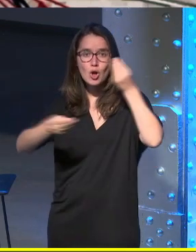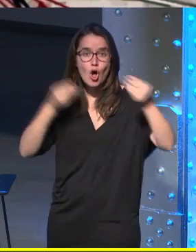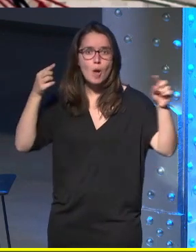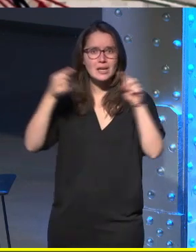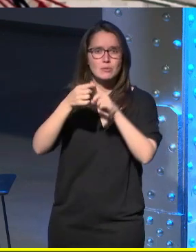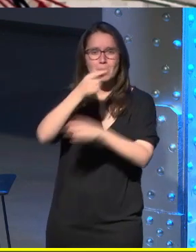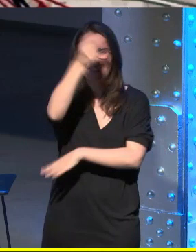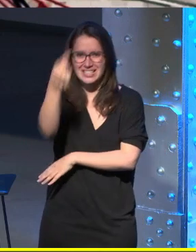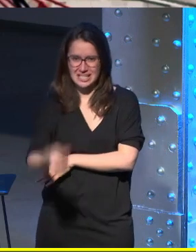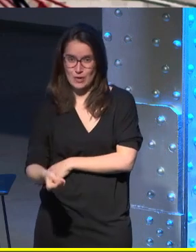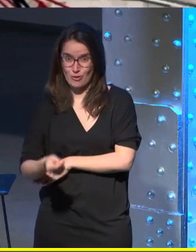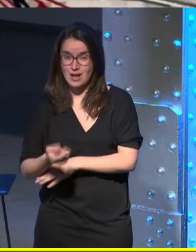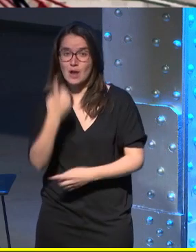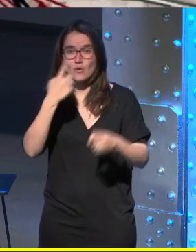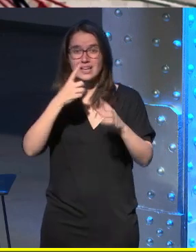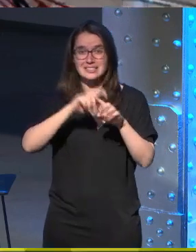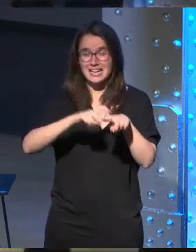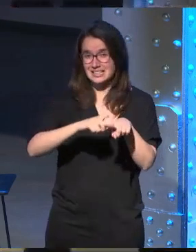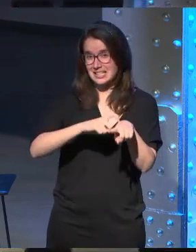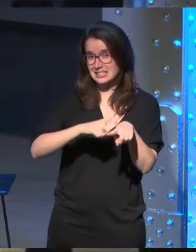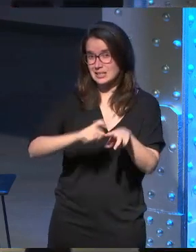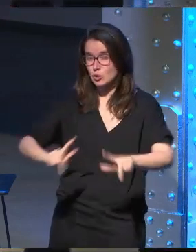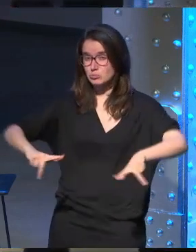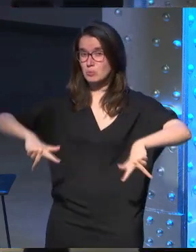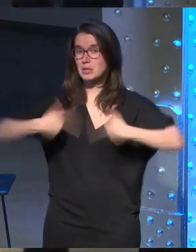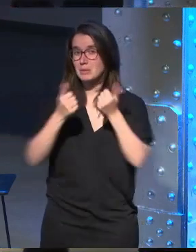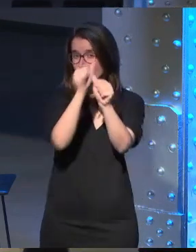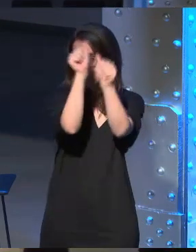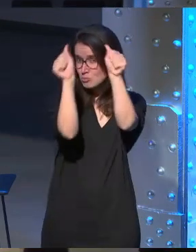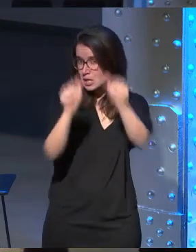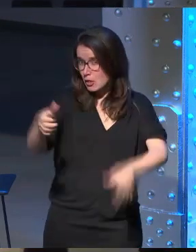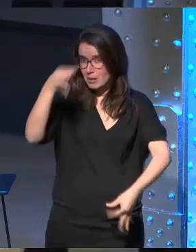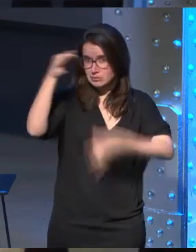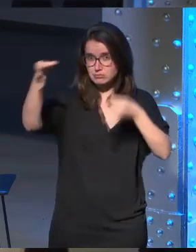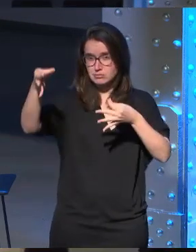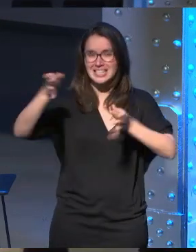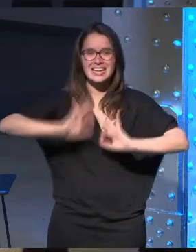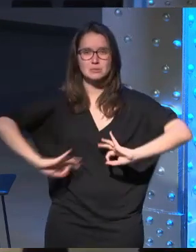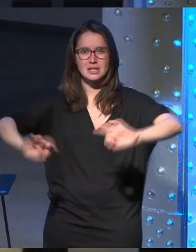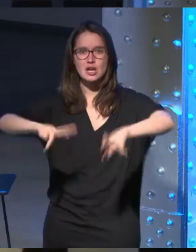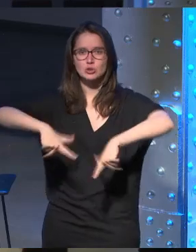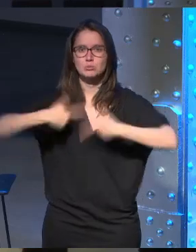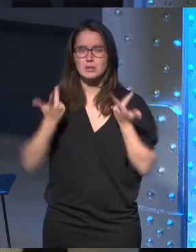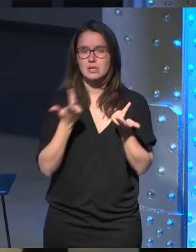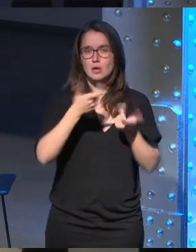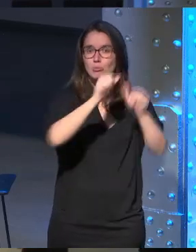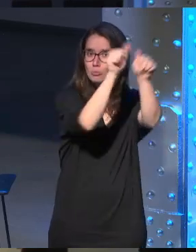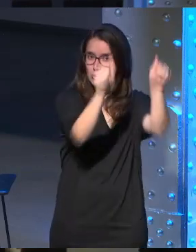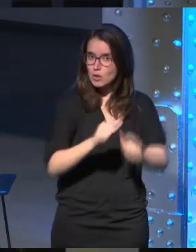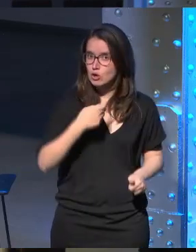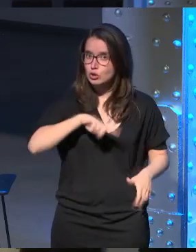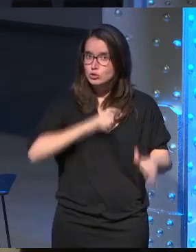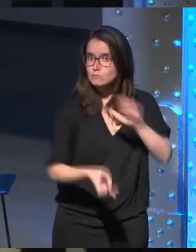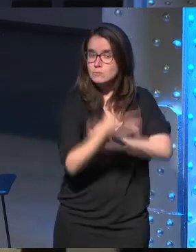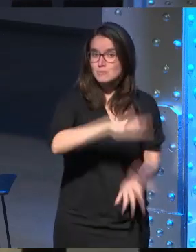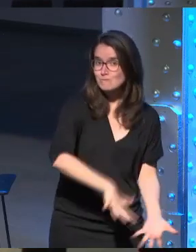diseñadores tiene algunas características como que permite un modelado mucho más preciso y sobre todo nos permite coger el modelo que hemos creado